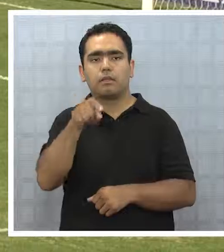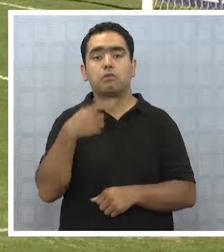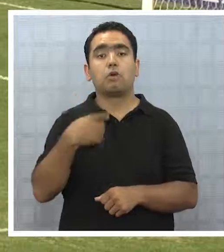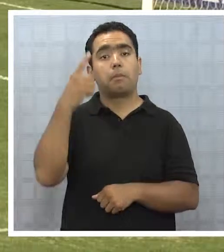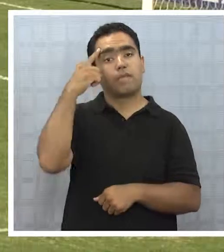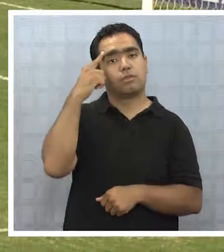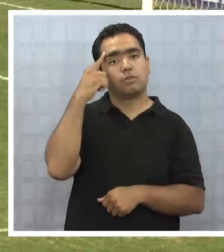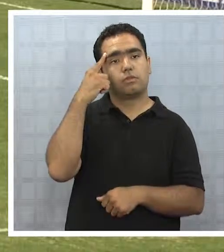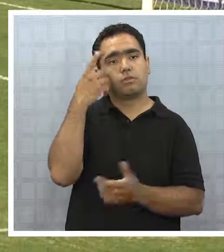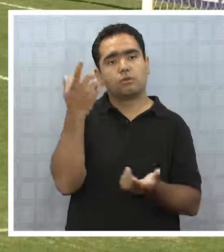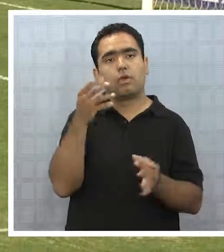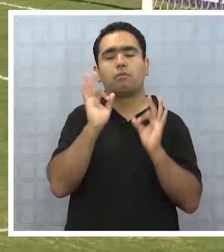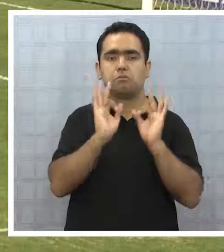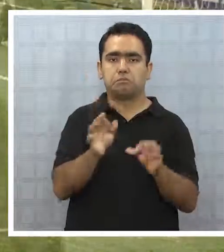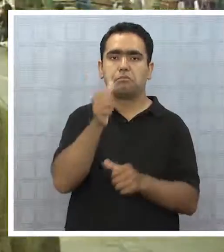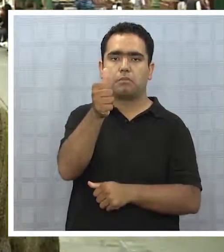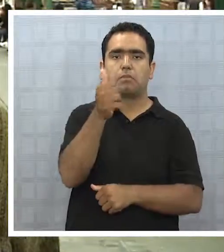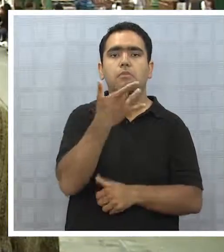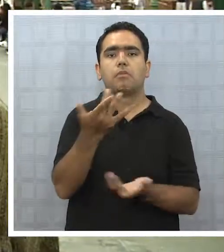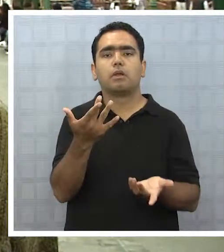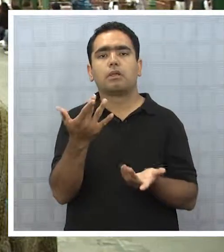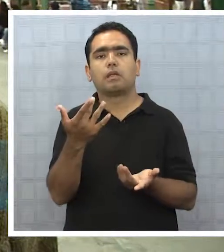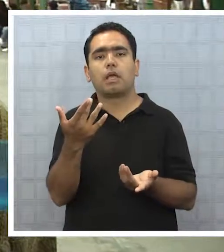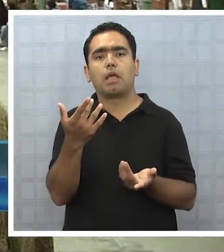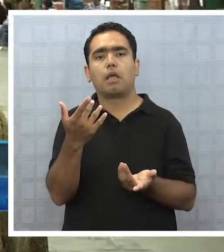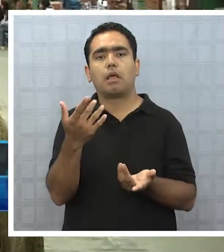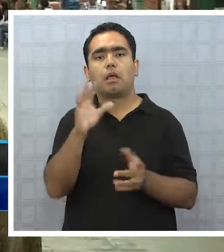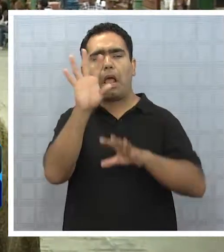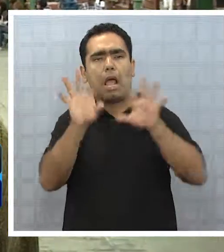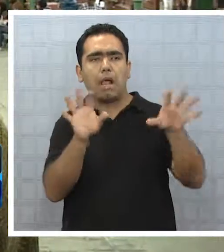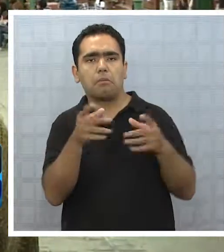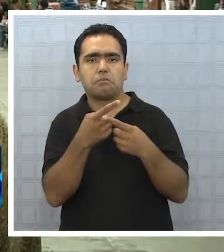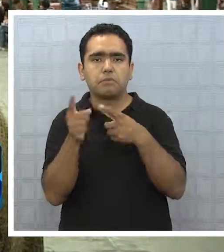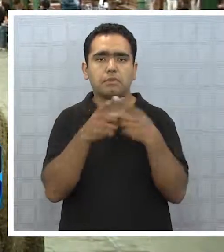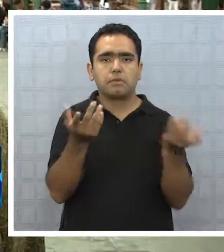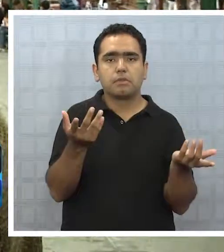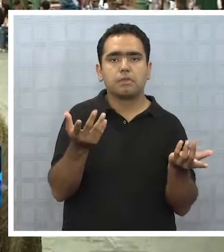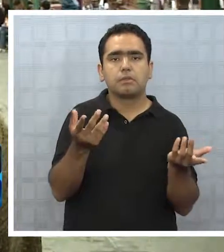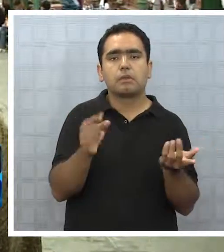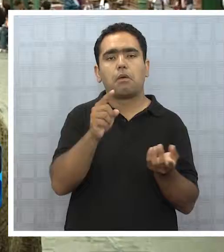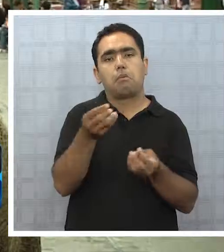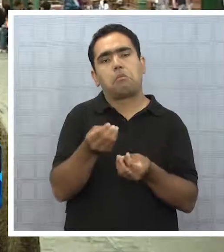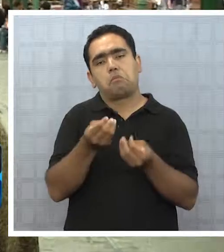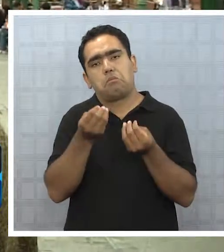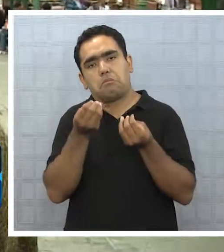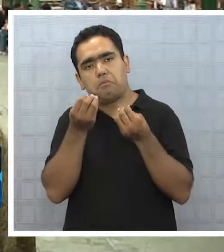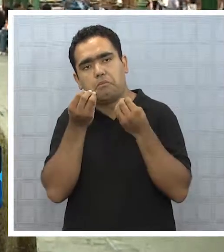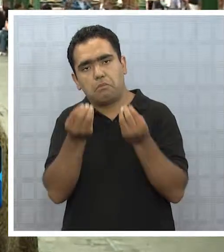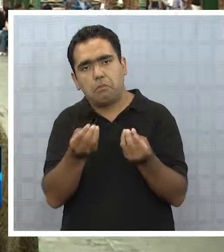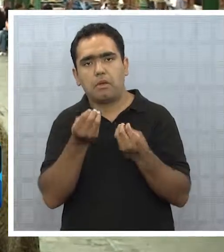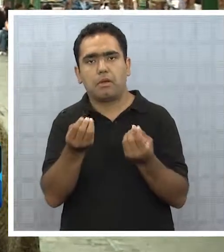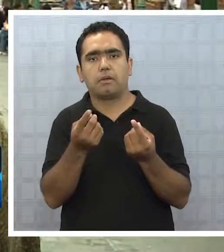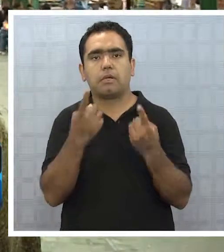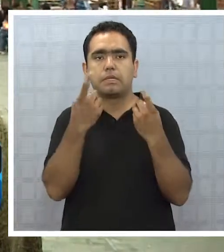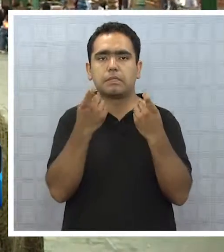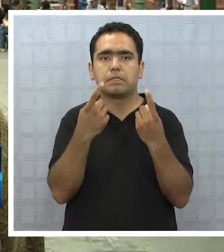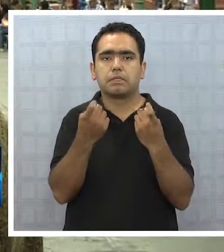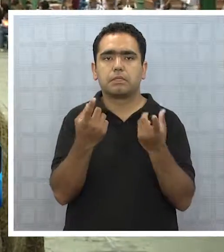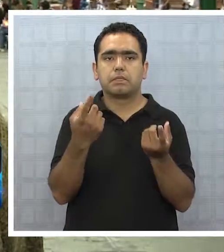correcta, porque la verdad las cosas que, en función de muchos aspectos, hay algunas cosas que deben necesariamente